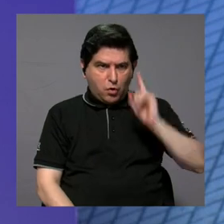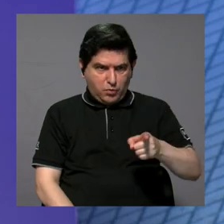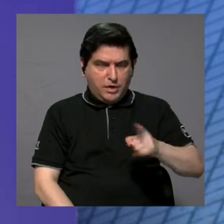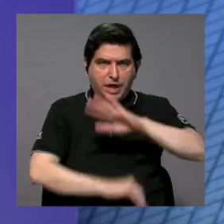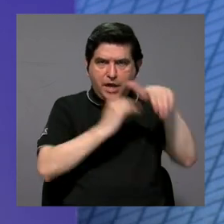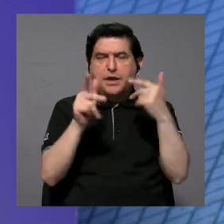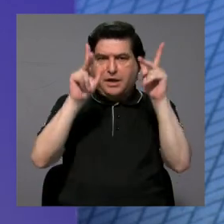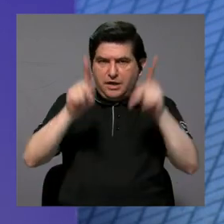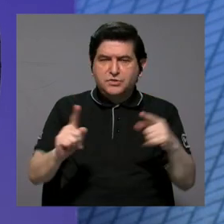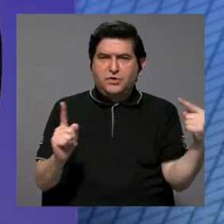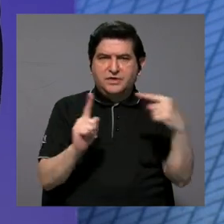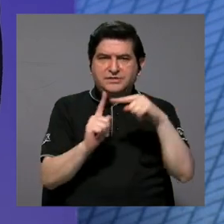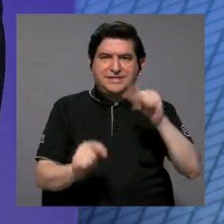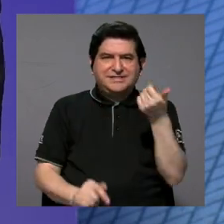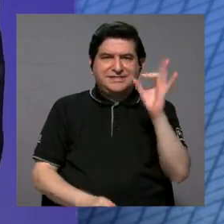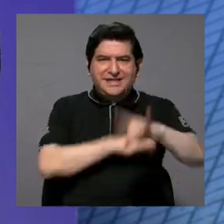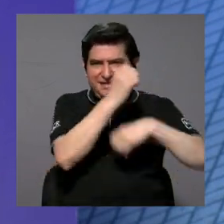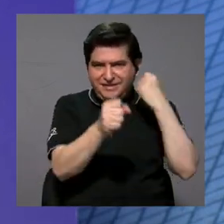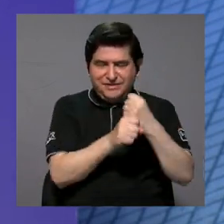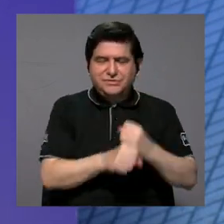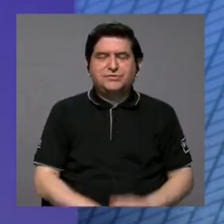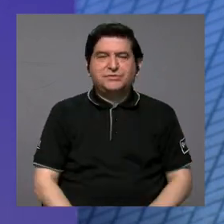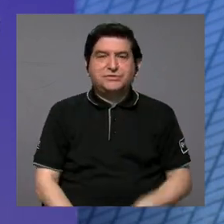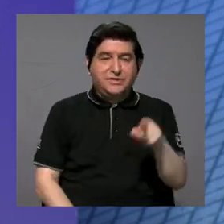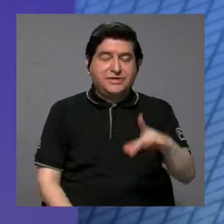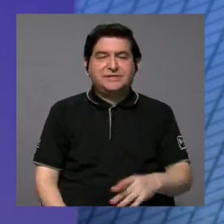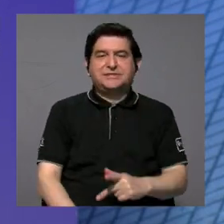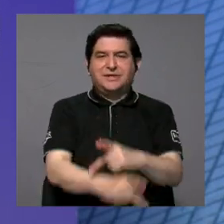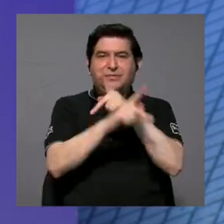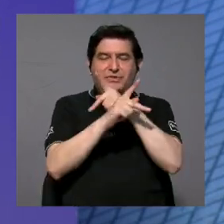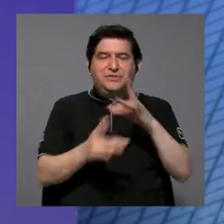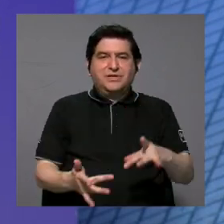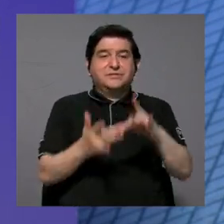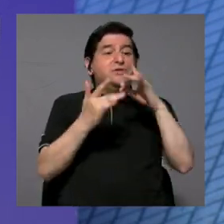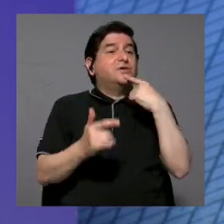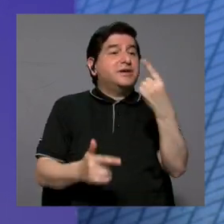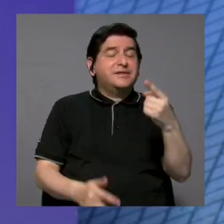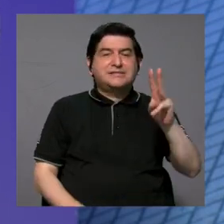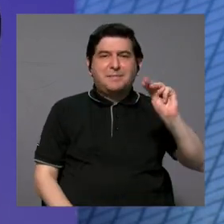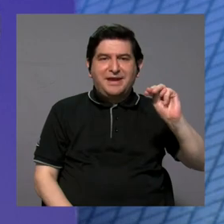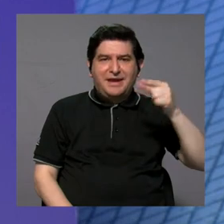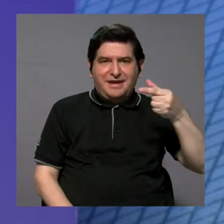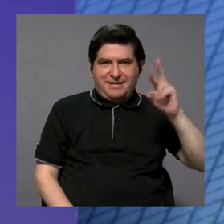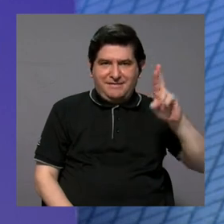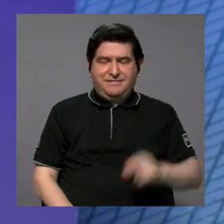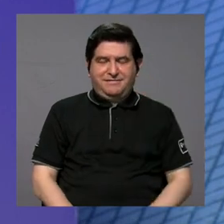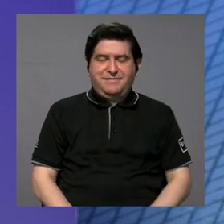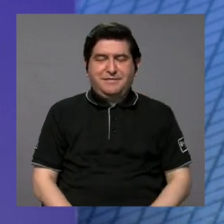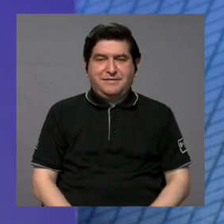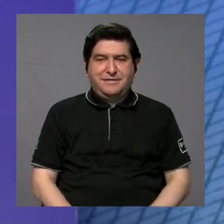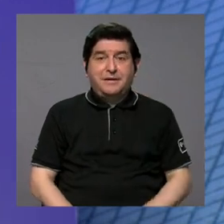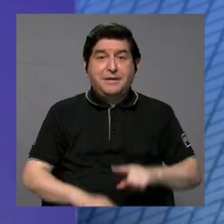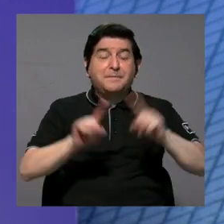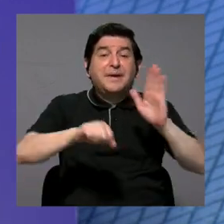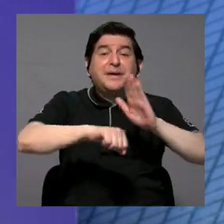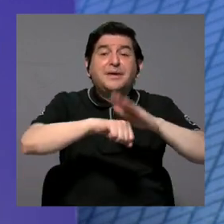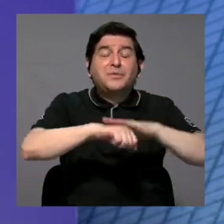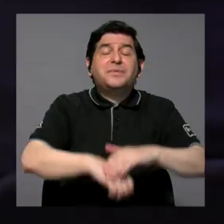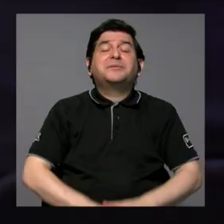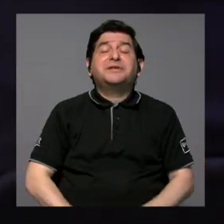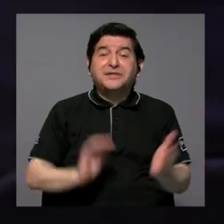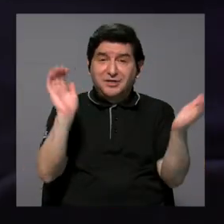a proteger a todas las personas hasta los 18 años, digamos, en ese fuero de protección especial que habla Milena, porque son personas menores de edad, pero les permitíamos